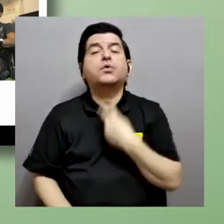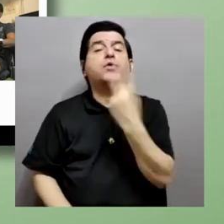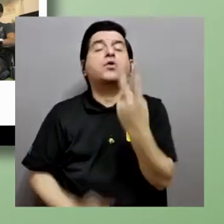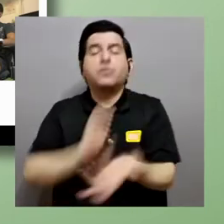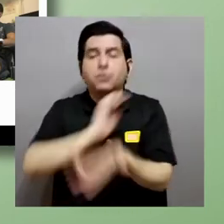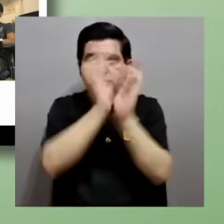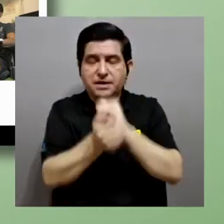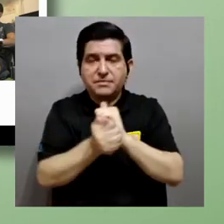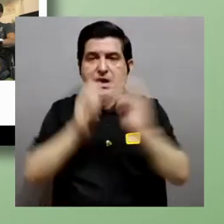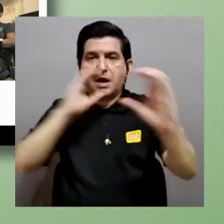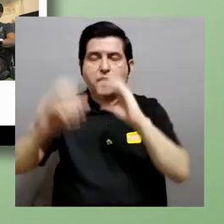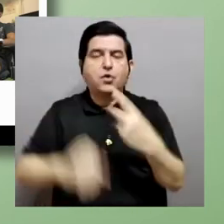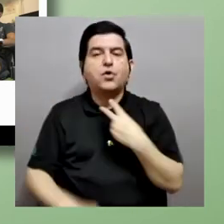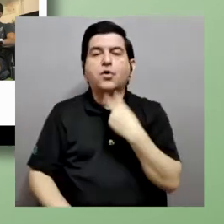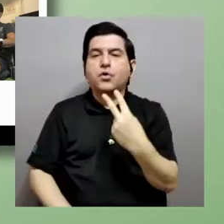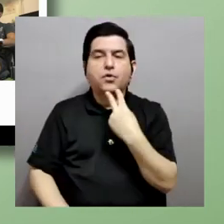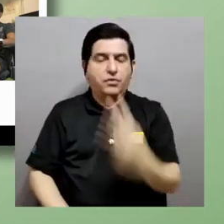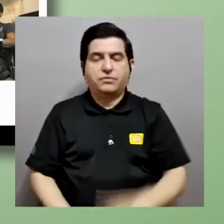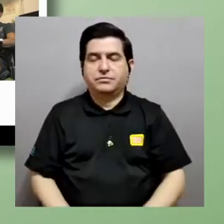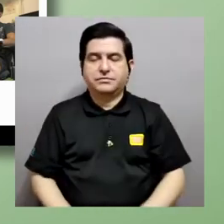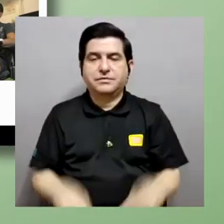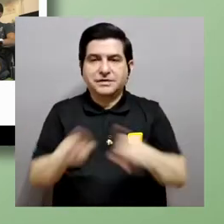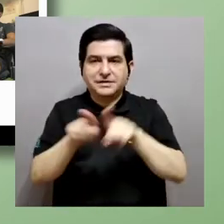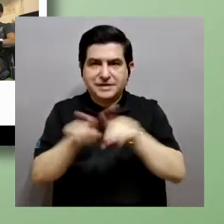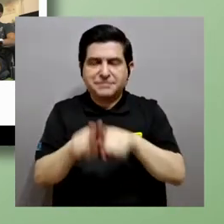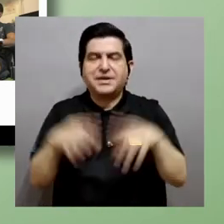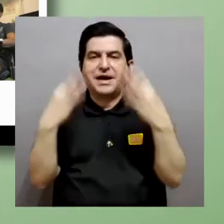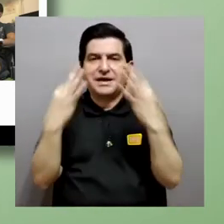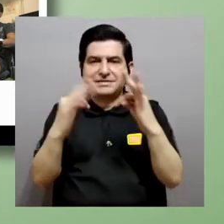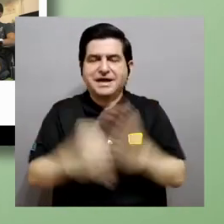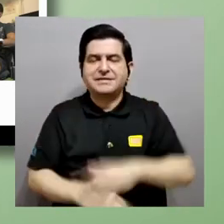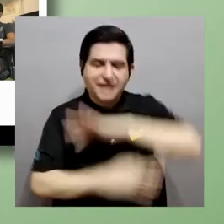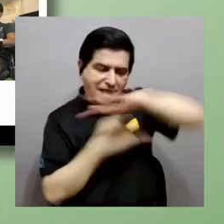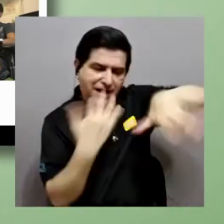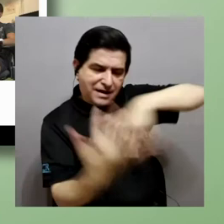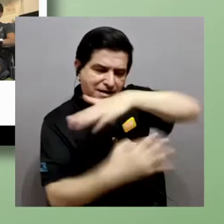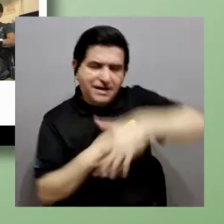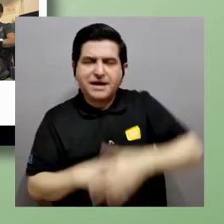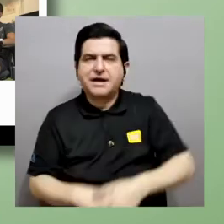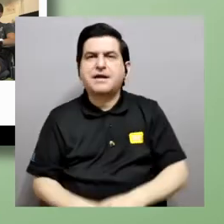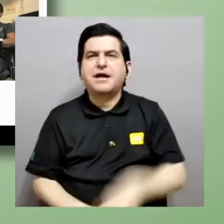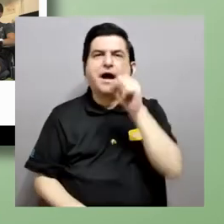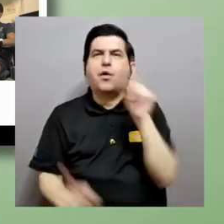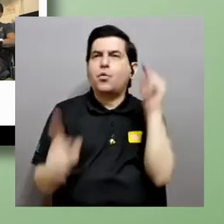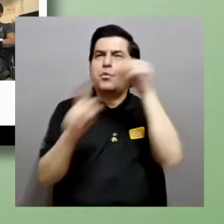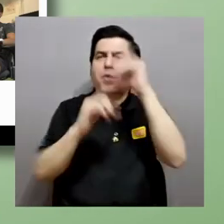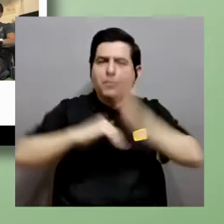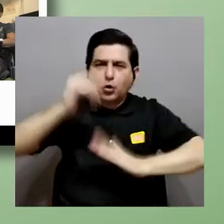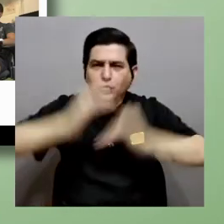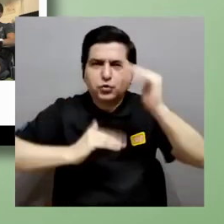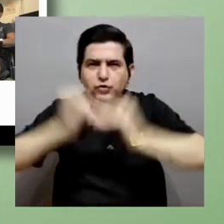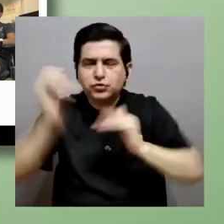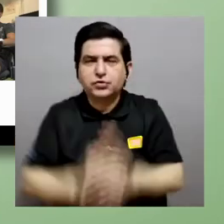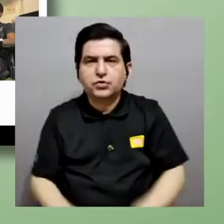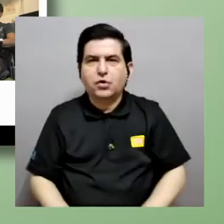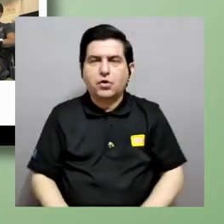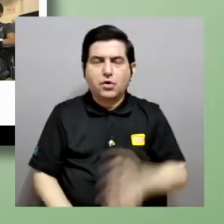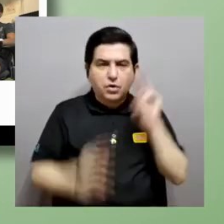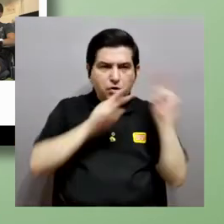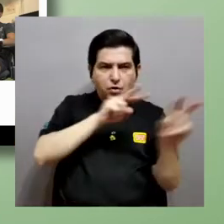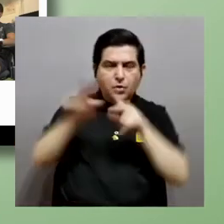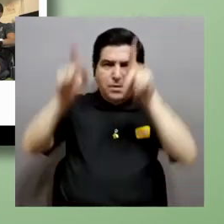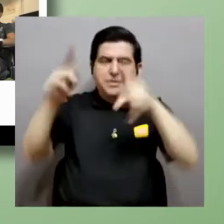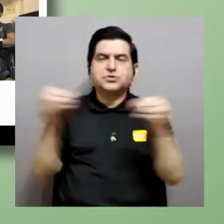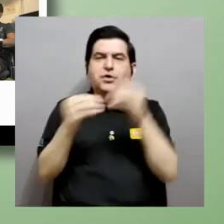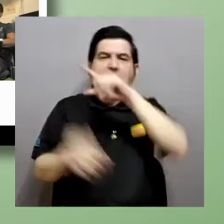su comunicación verbal tratando de llevar la interacción hacia un final más constructivo. Hemos observado